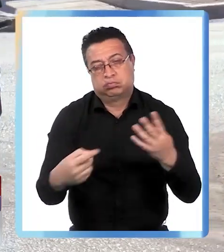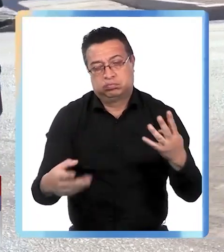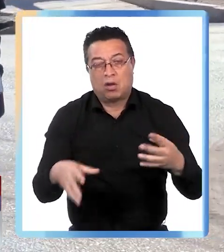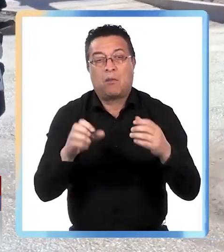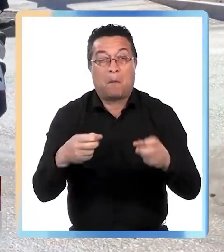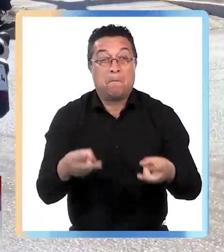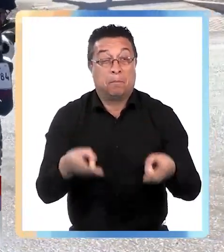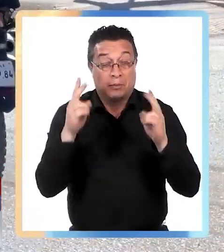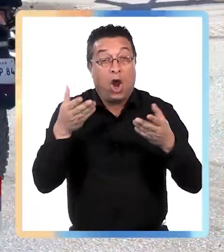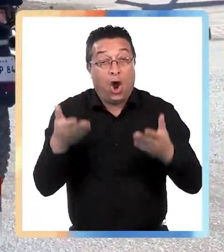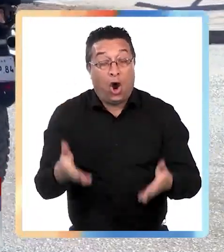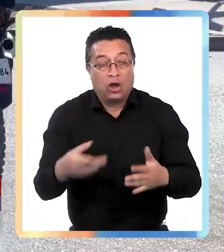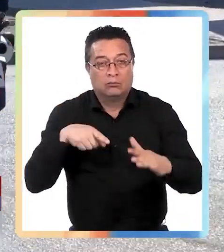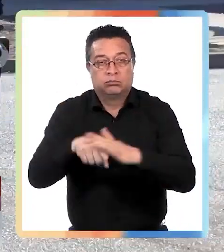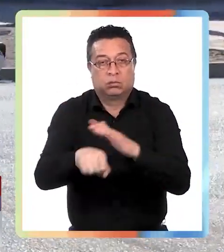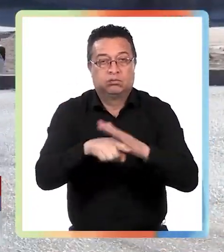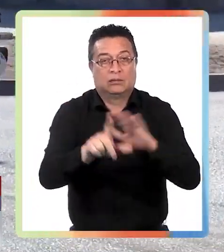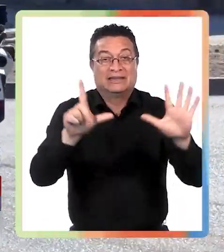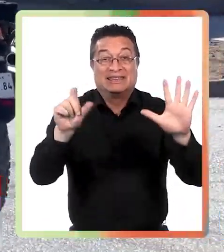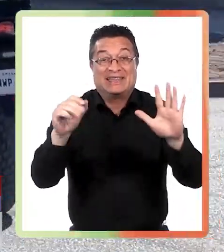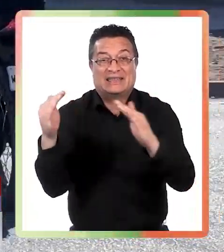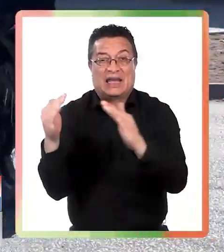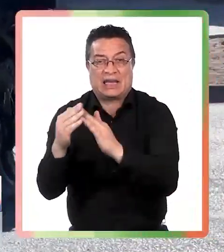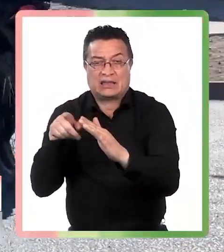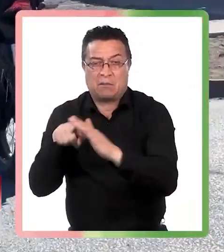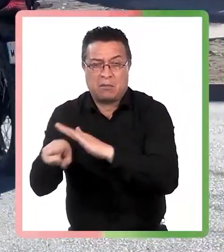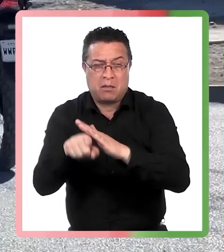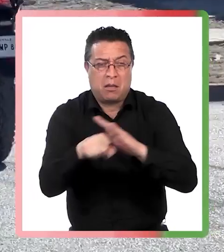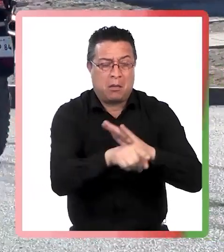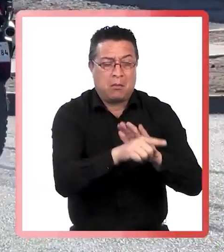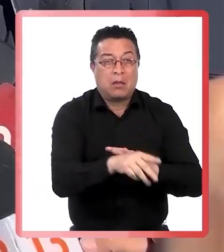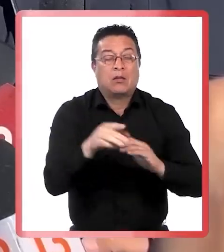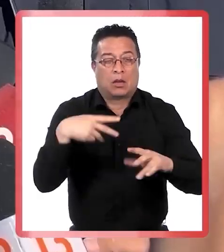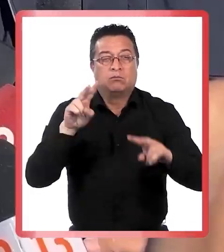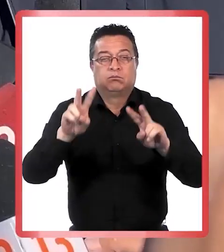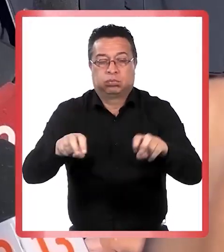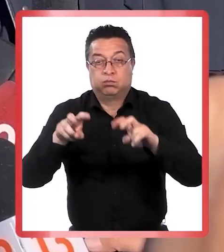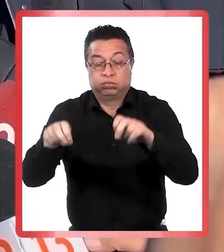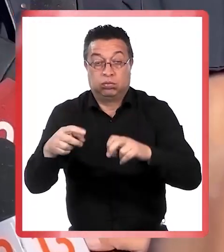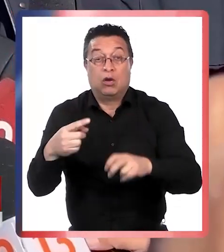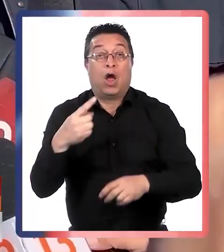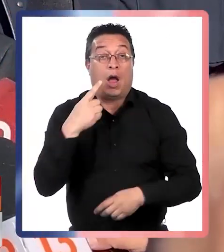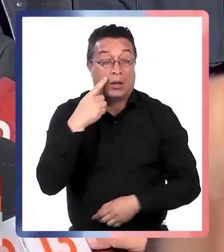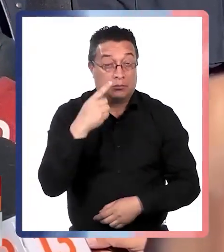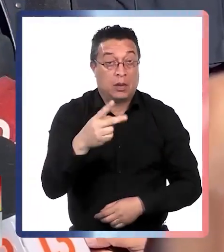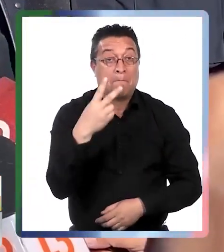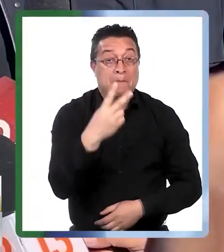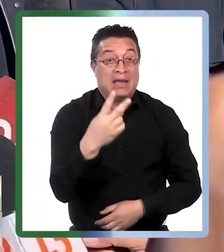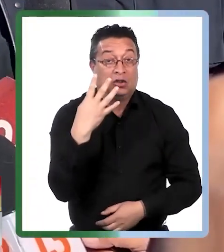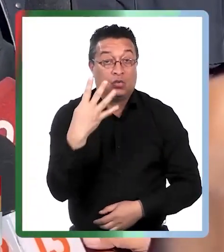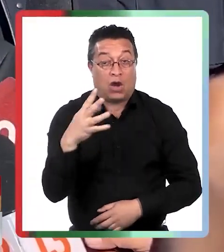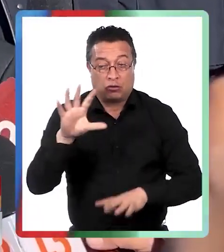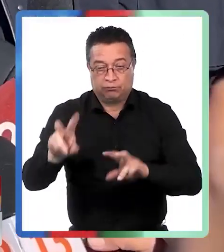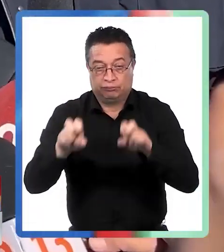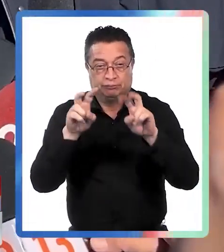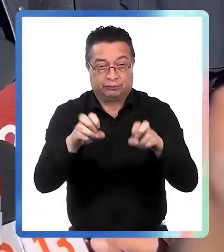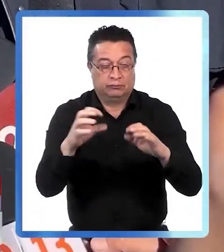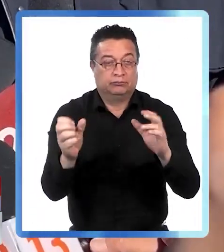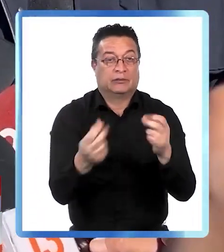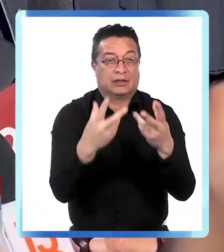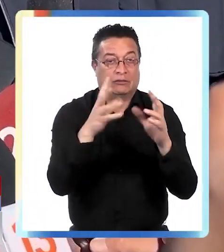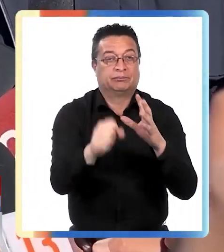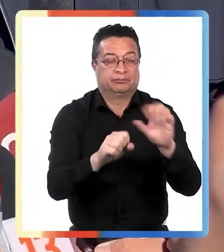lo que permitió el día de hoy intervenir en 70 domicilios, logrando algún tipo de incautación o detención en 24 de ellos,